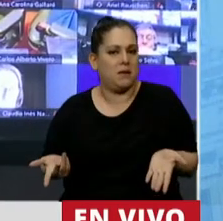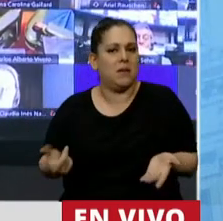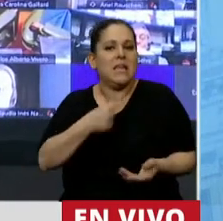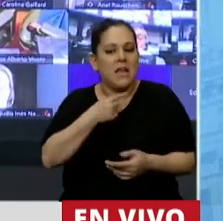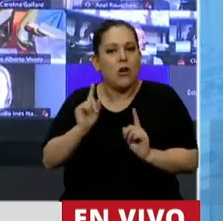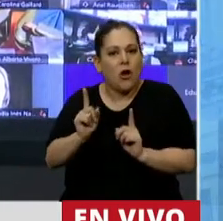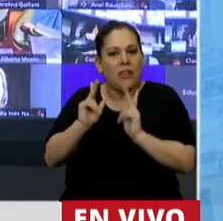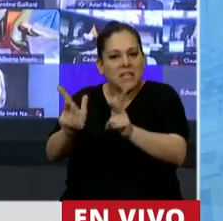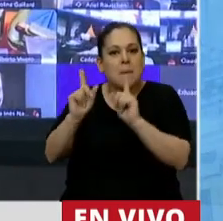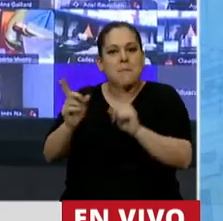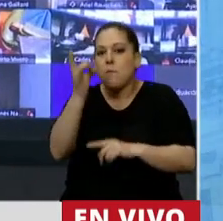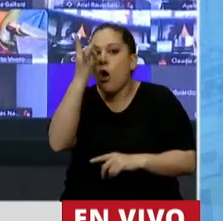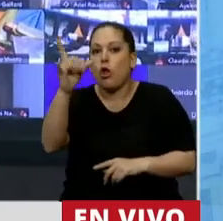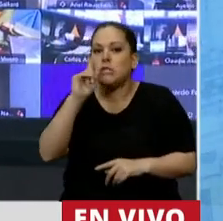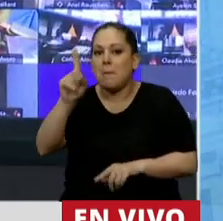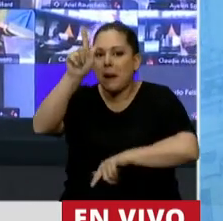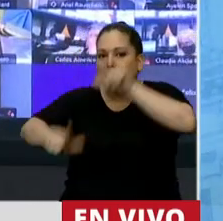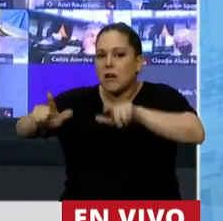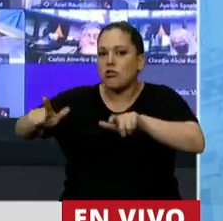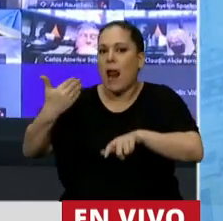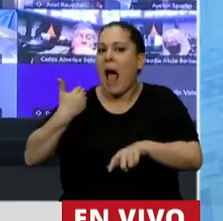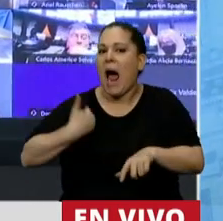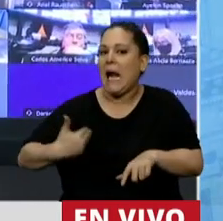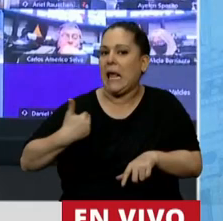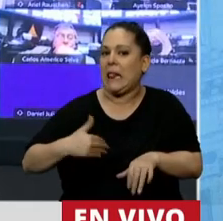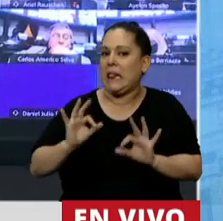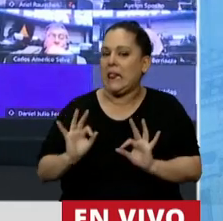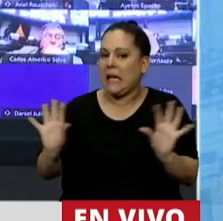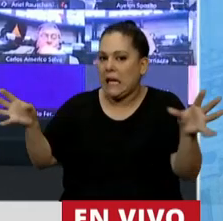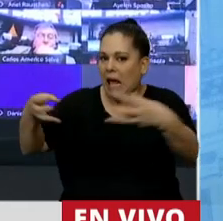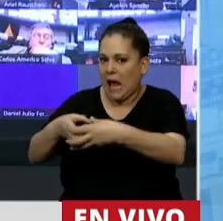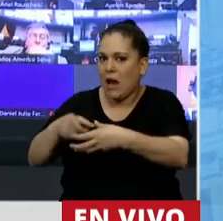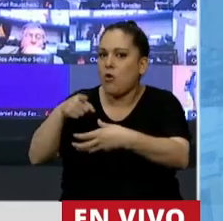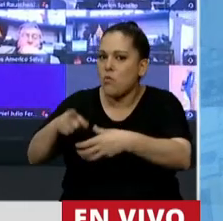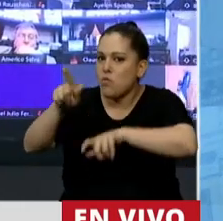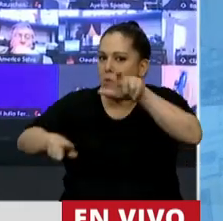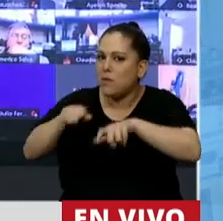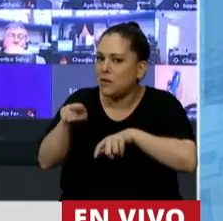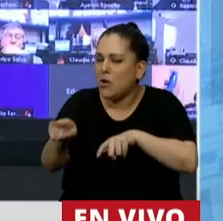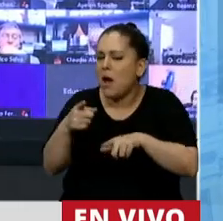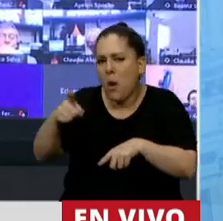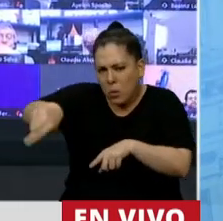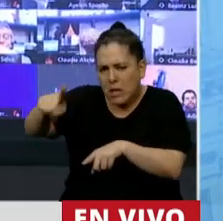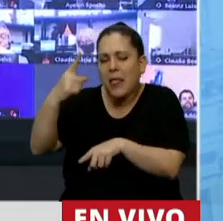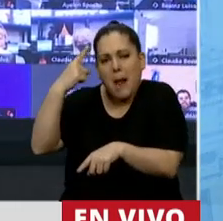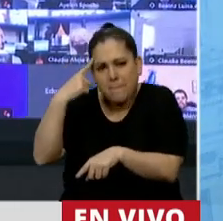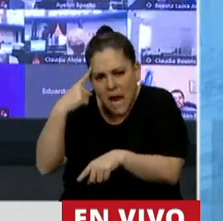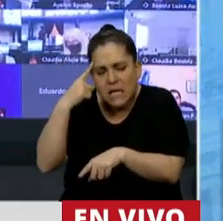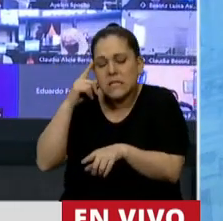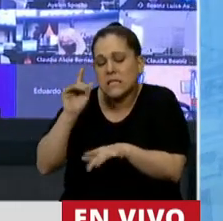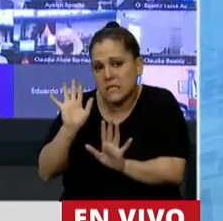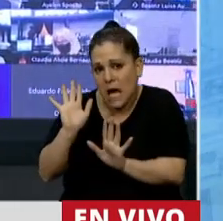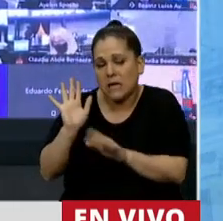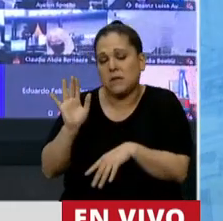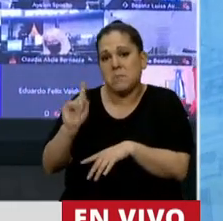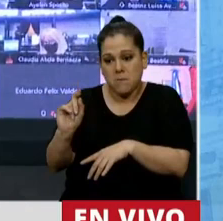hablarle a esos 12.000 argentinos, porque digo, ¿no creen ustedes los empresarios de este